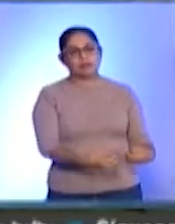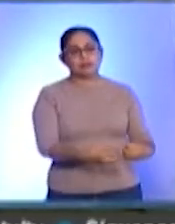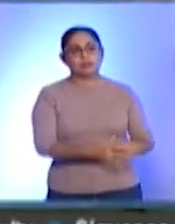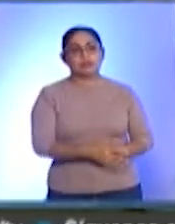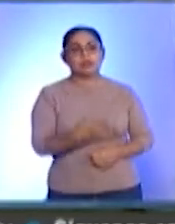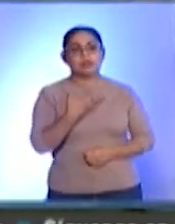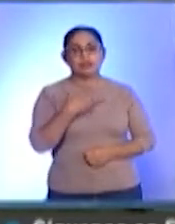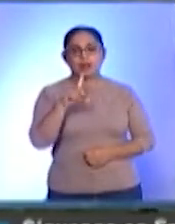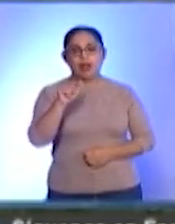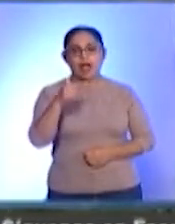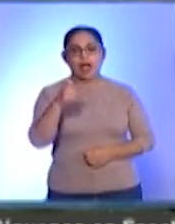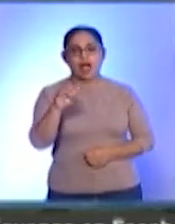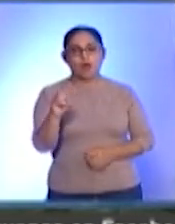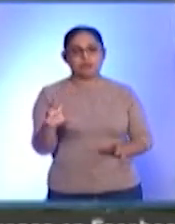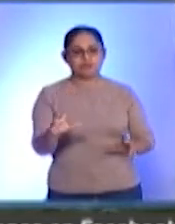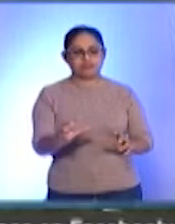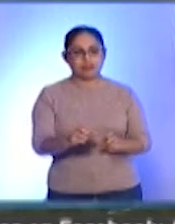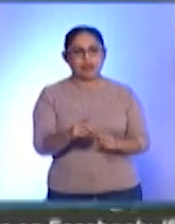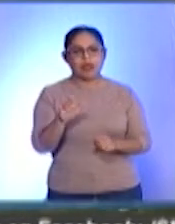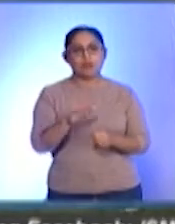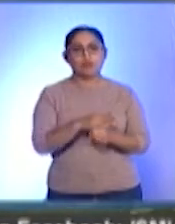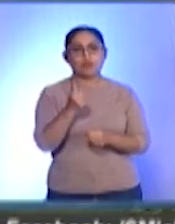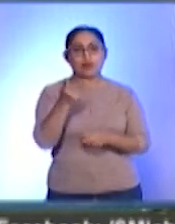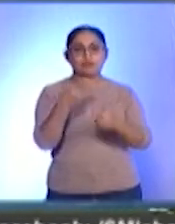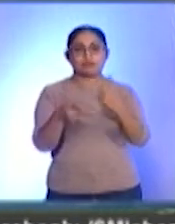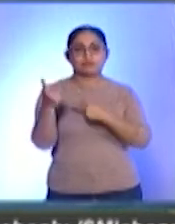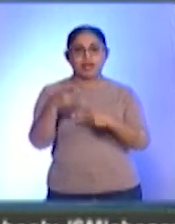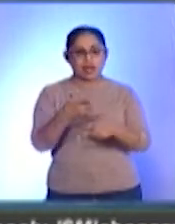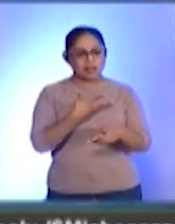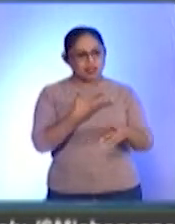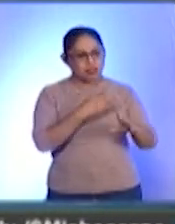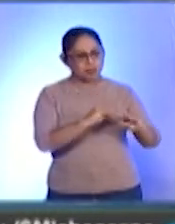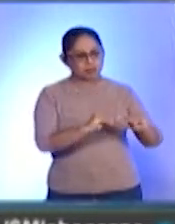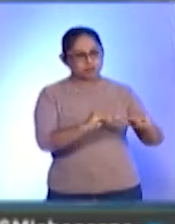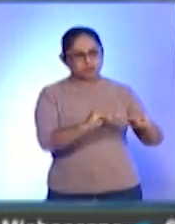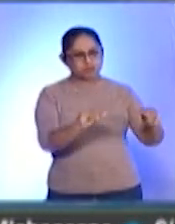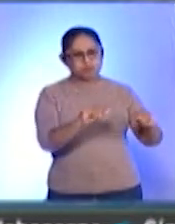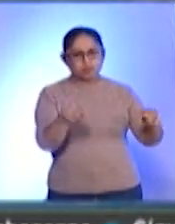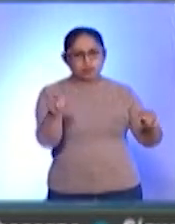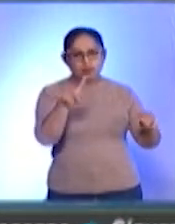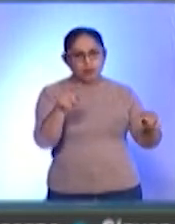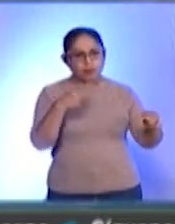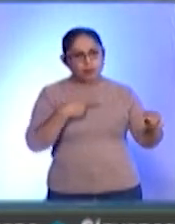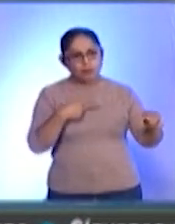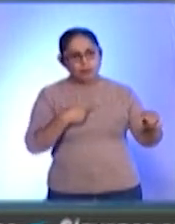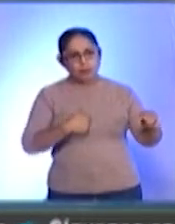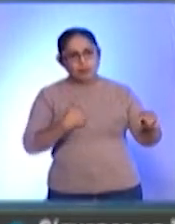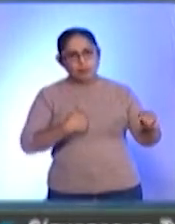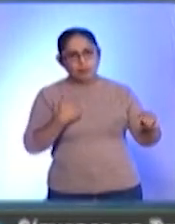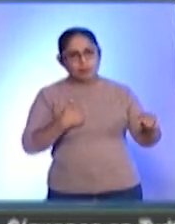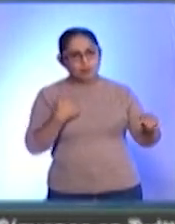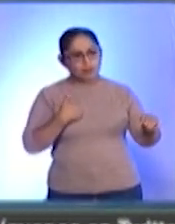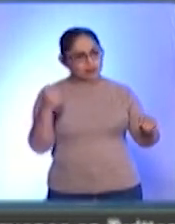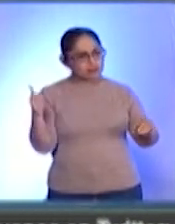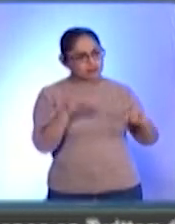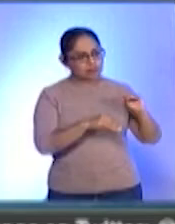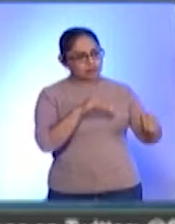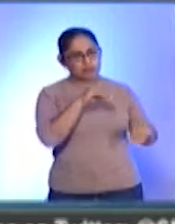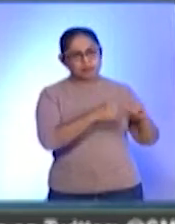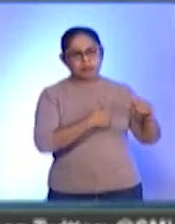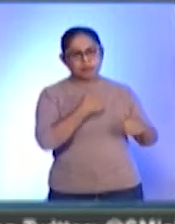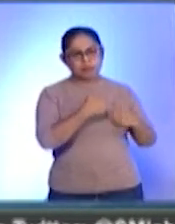lago va emparejada con la invasión de la tierra porque como se va desecando la gente va tomando posesión de esos terrenos.